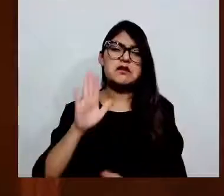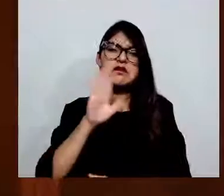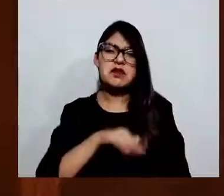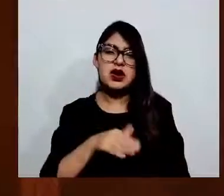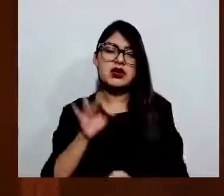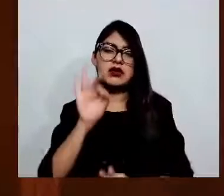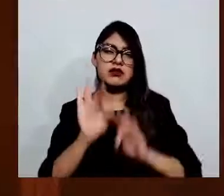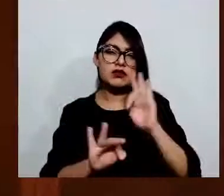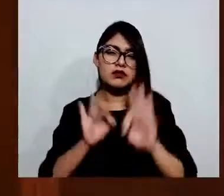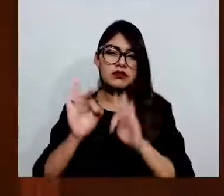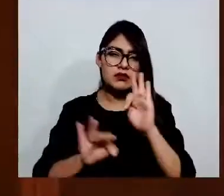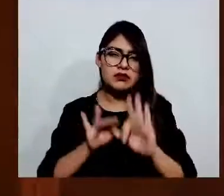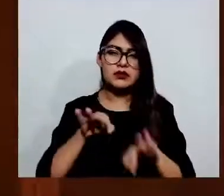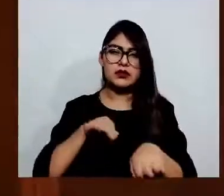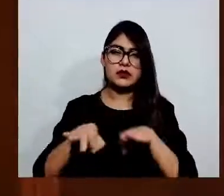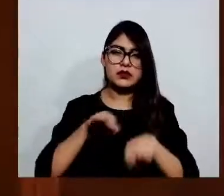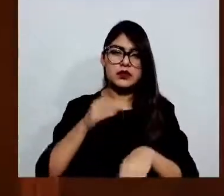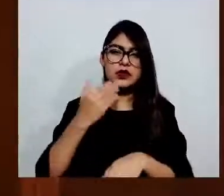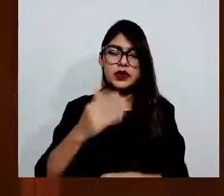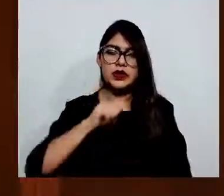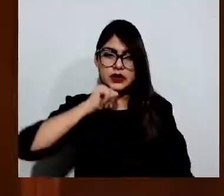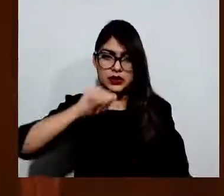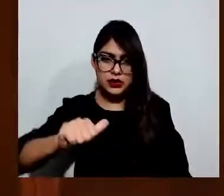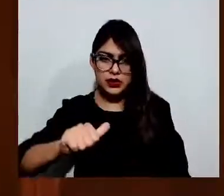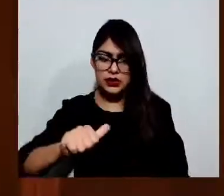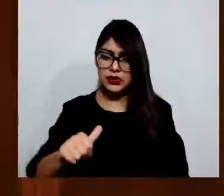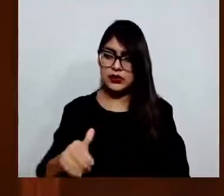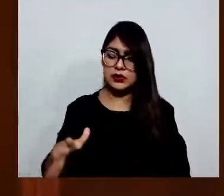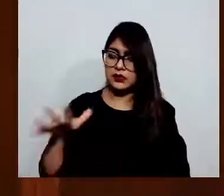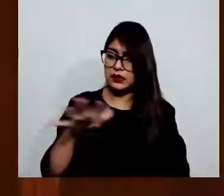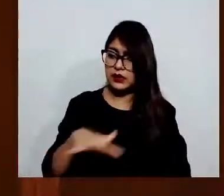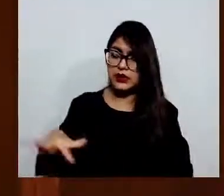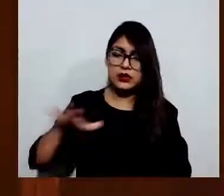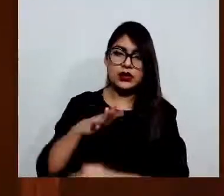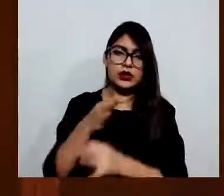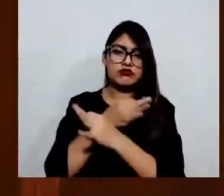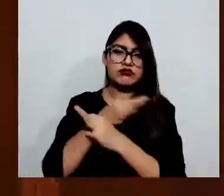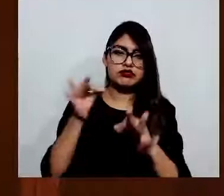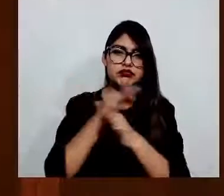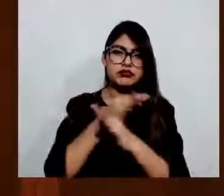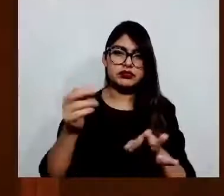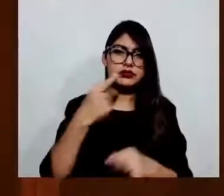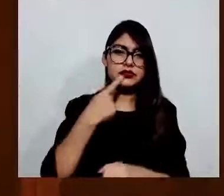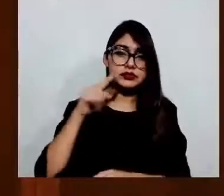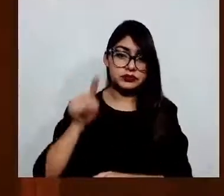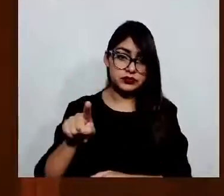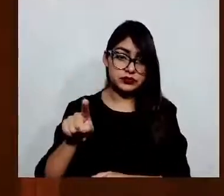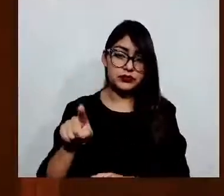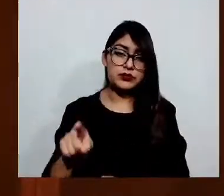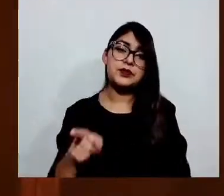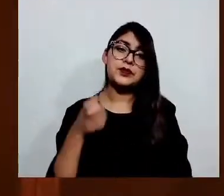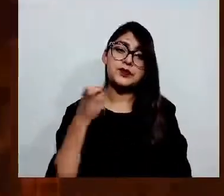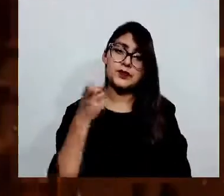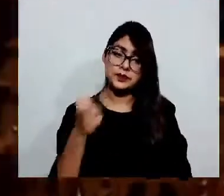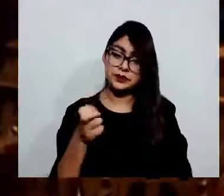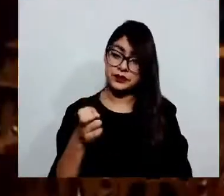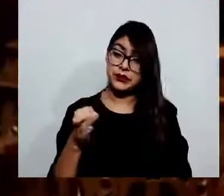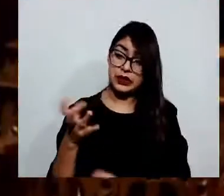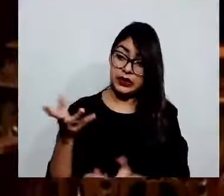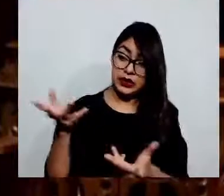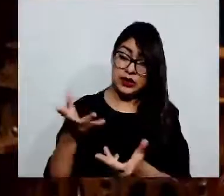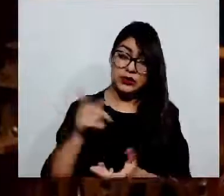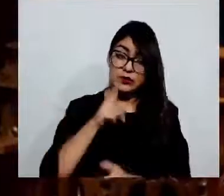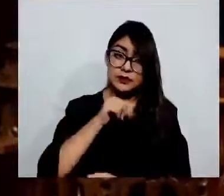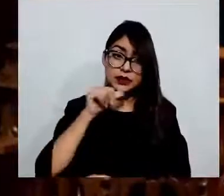mismos, ya que de lo contrario se estaría en la posibilidad de otro delito, umbral que permite a las y los